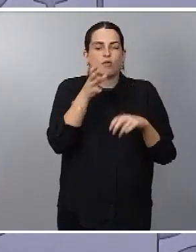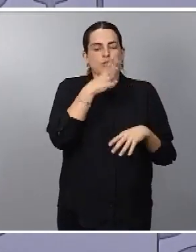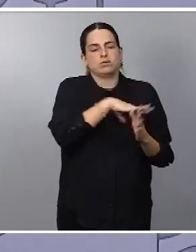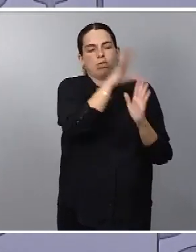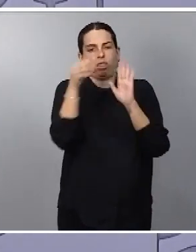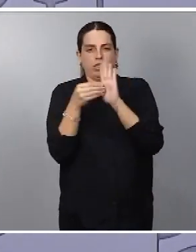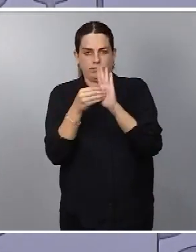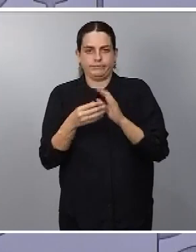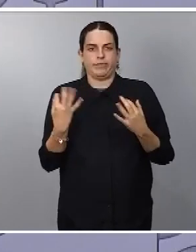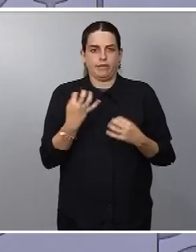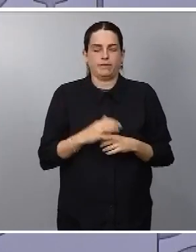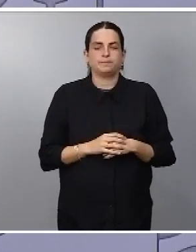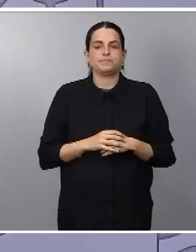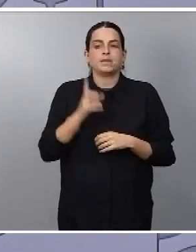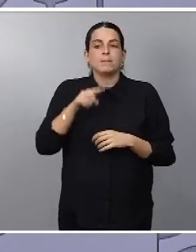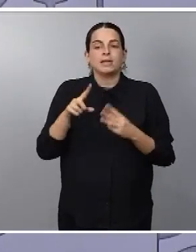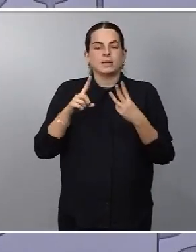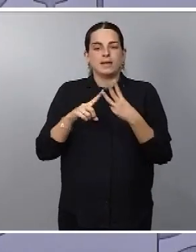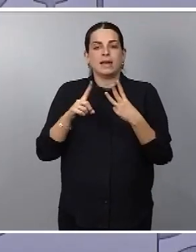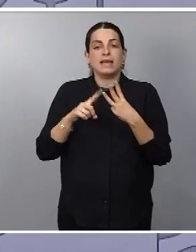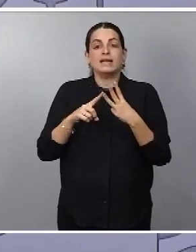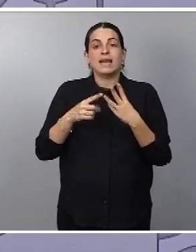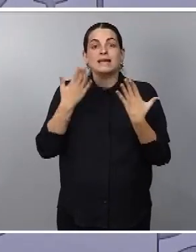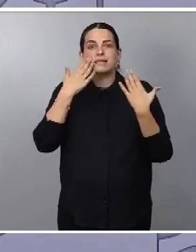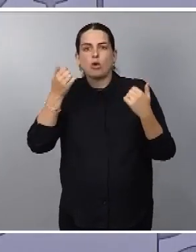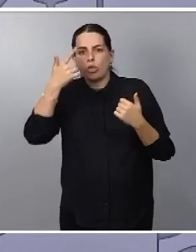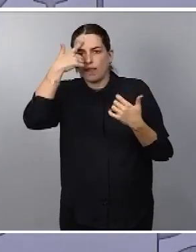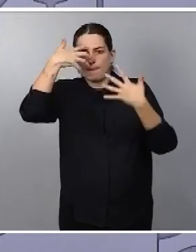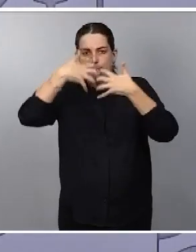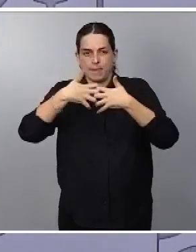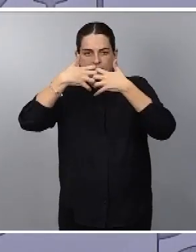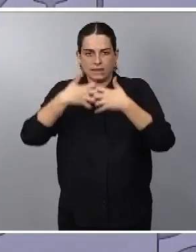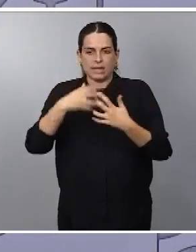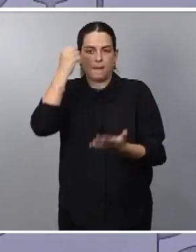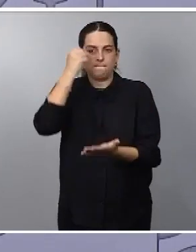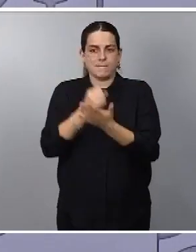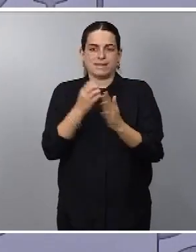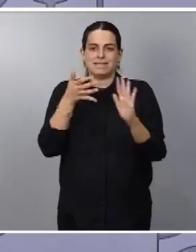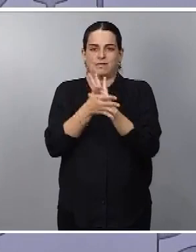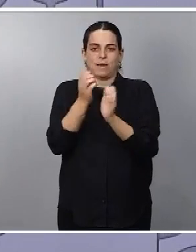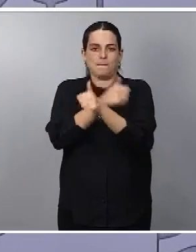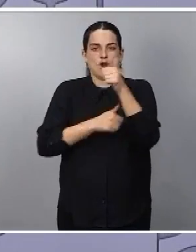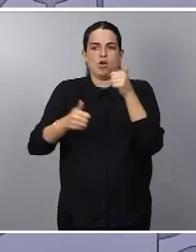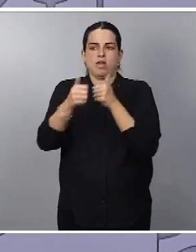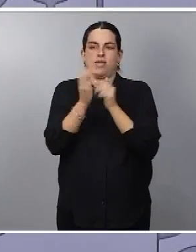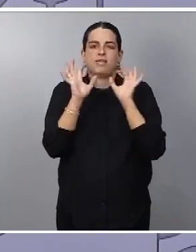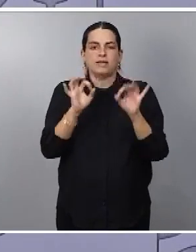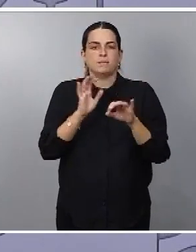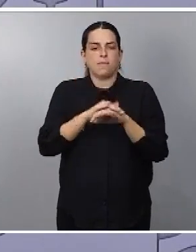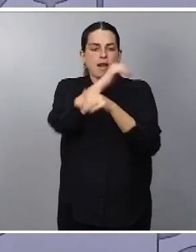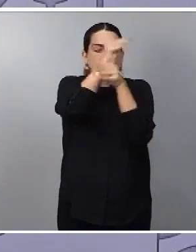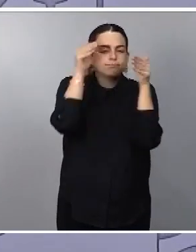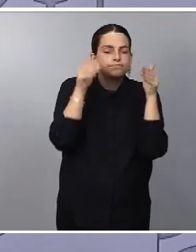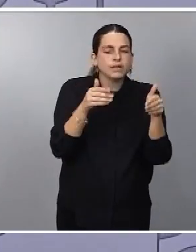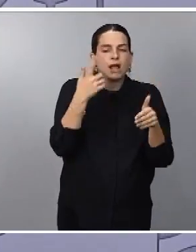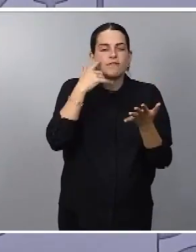incorpora a esta estrategia la salud mental y la marca, por primera vez, entre prioridades para estar atentos a